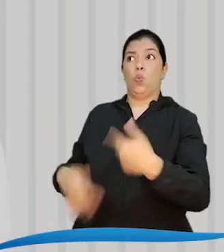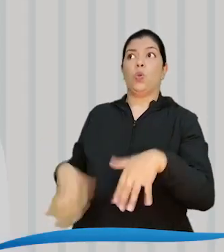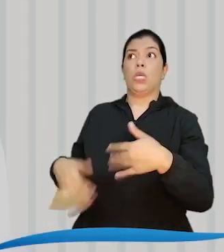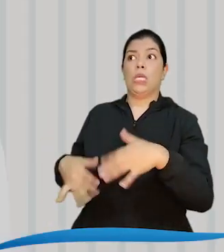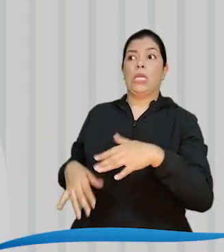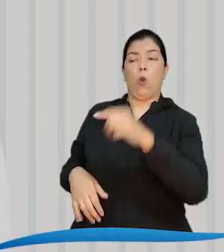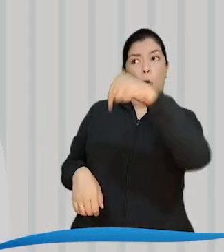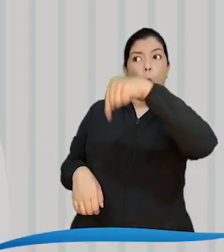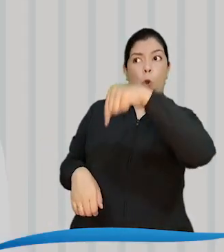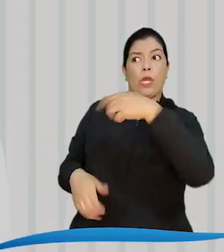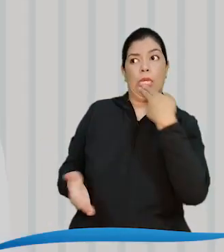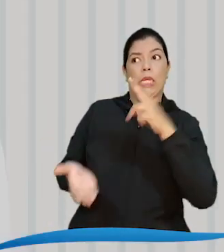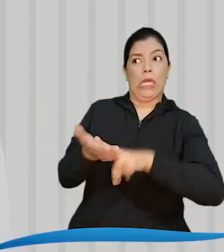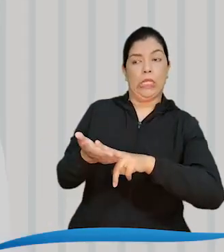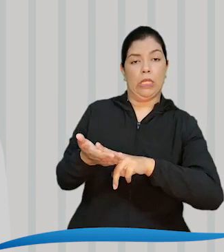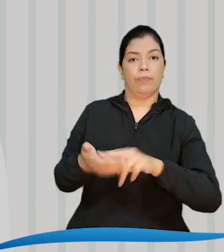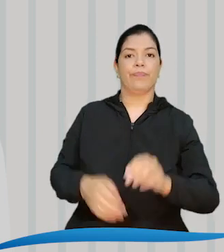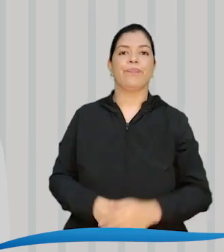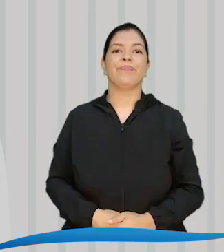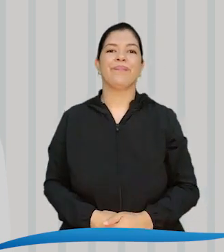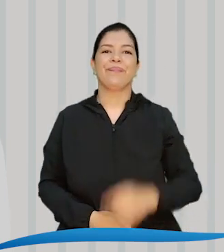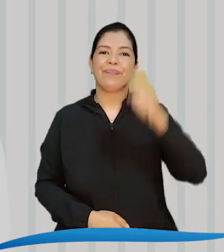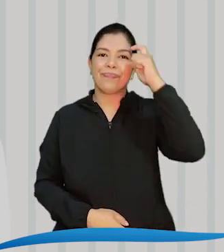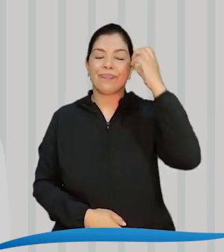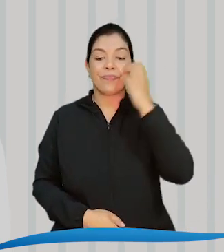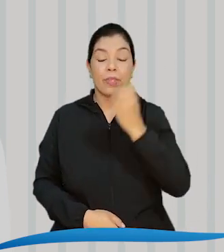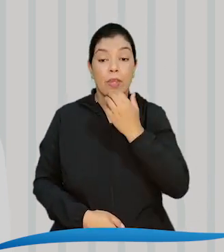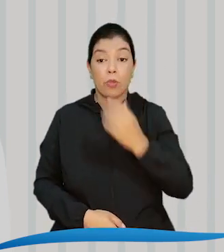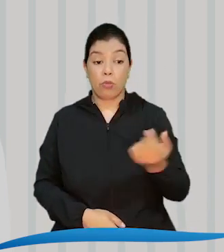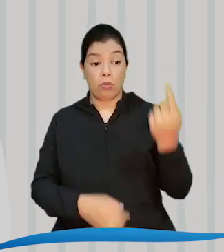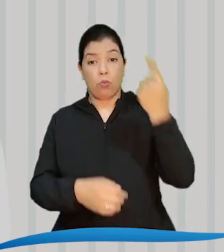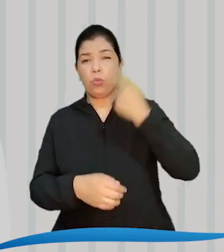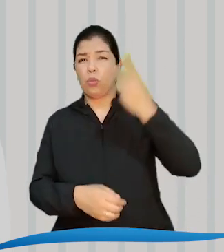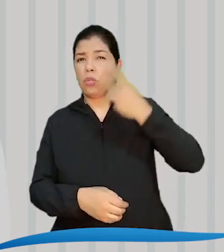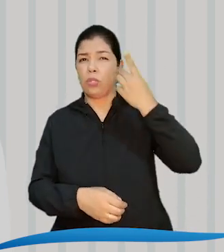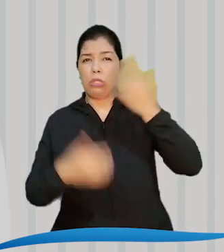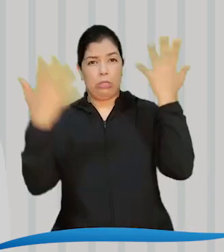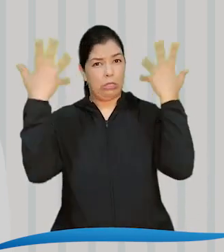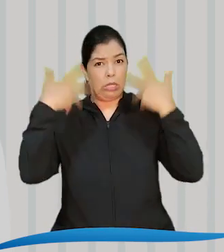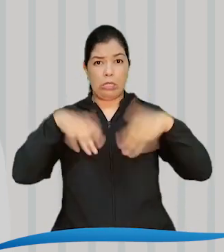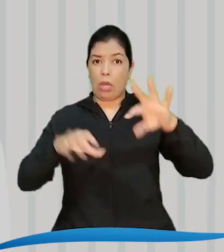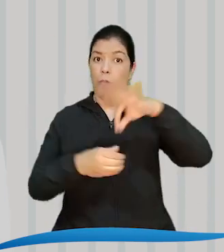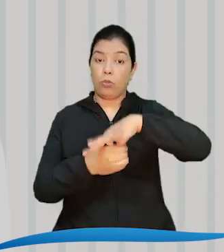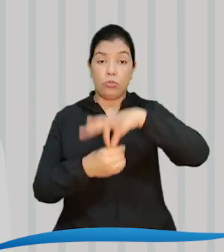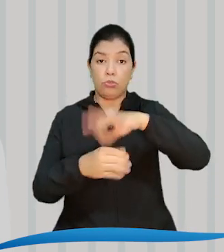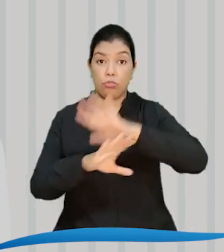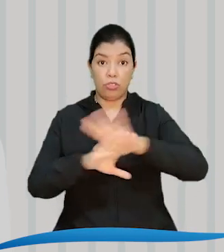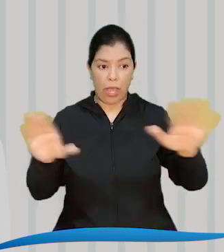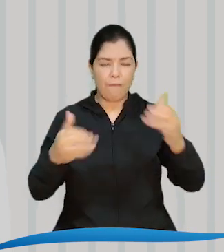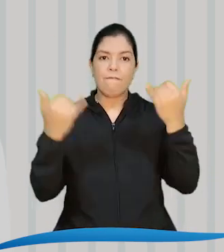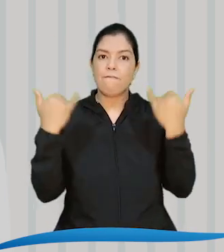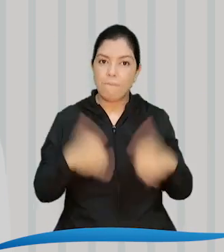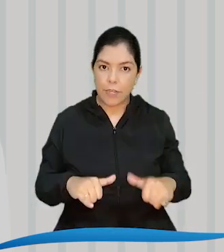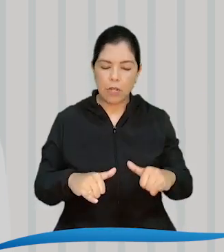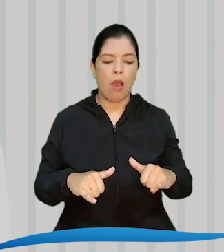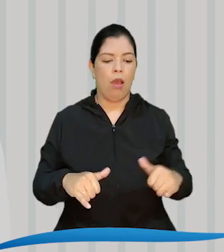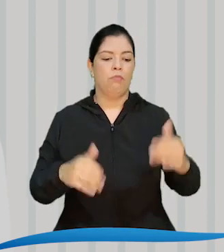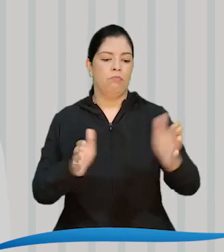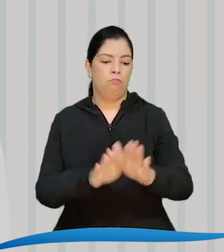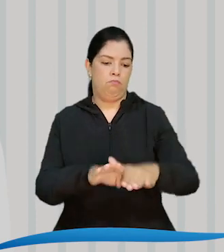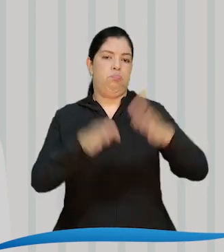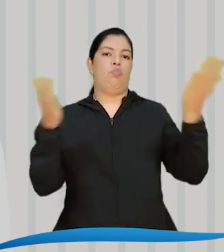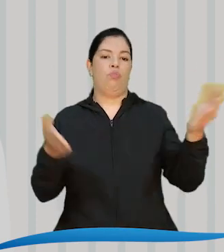finalizadas las jornadas de elección Se procede con el conteo de votos En el que debe estar presente la Secretaría Técnica del Comité